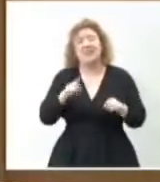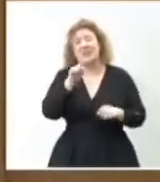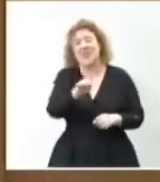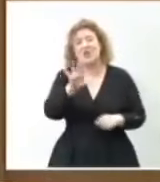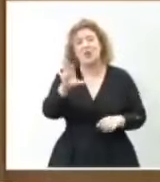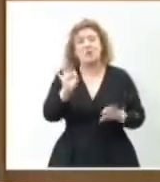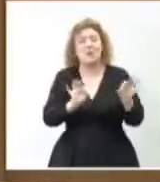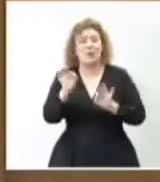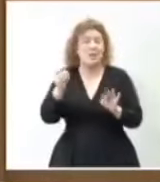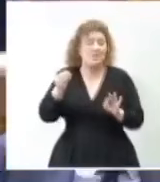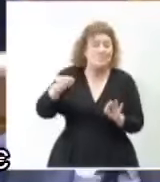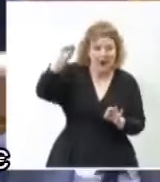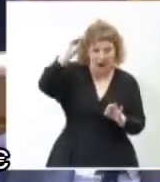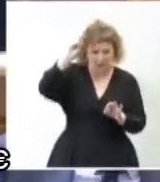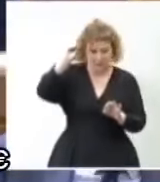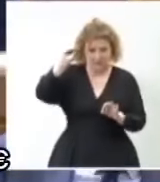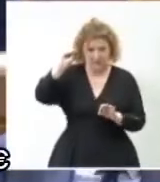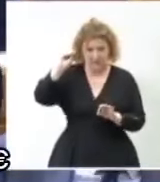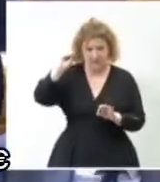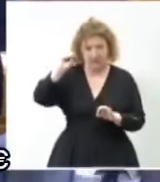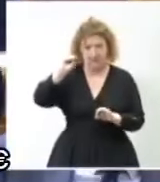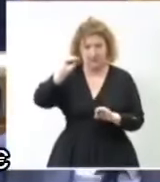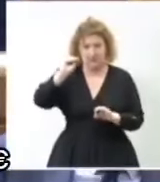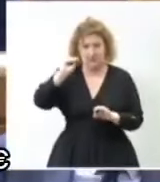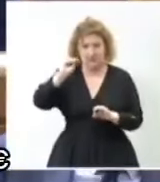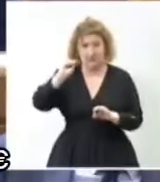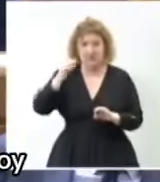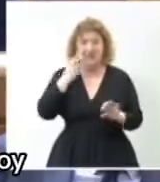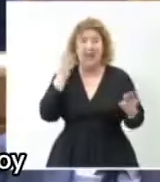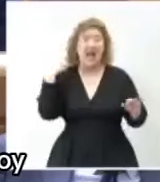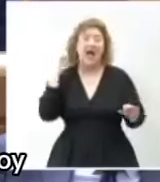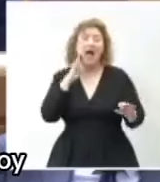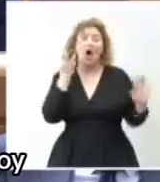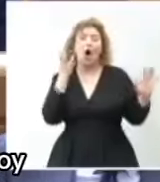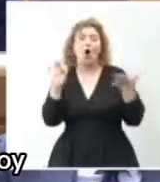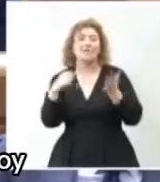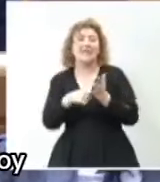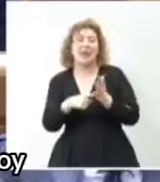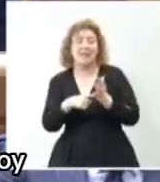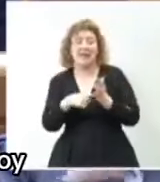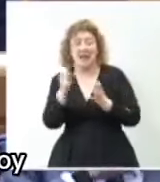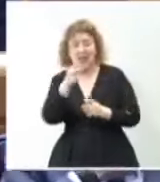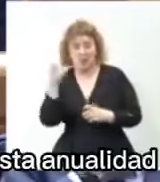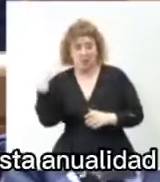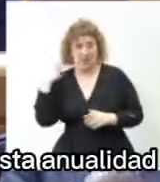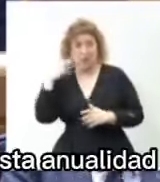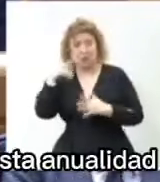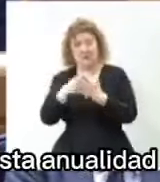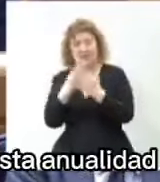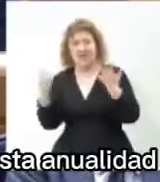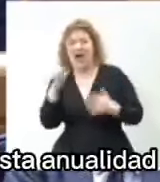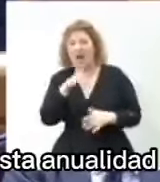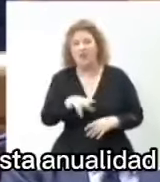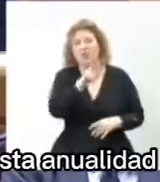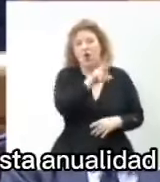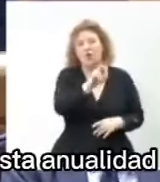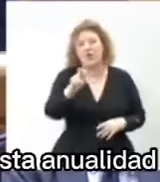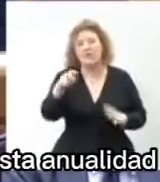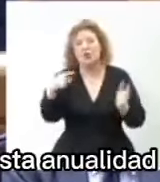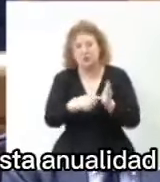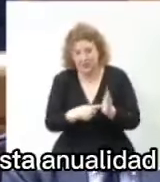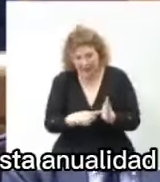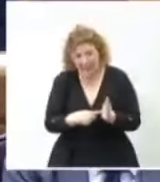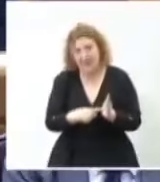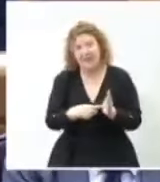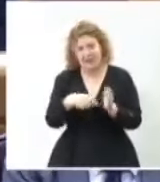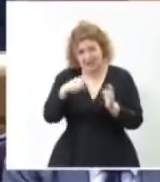150%, habiendo pasado de los 80.000 euros que se pagaban en 2018 con Rajoy a los más de 200.000 que vamos a